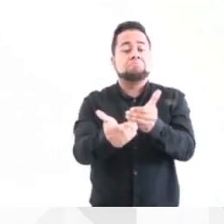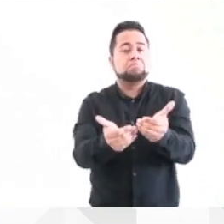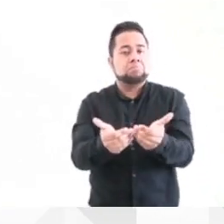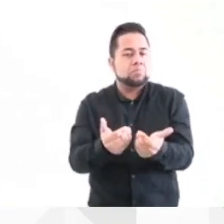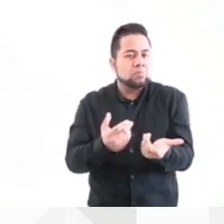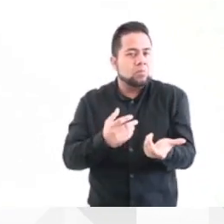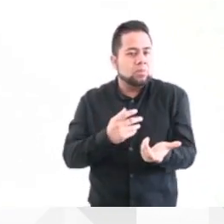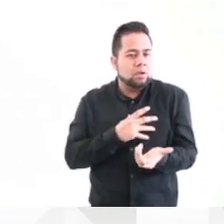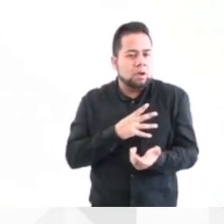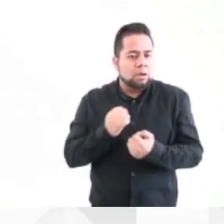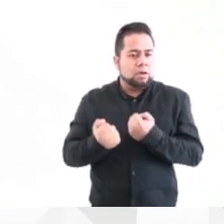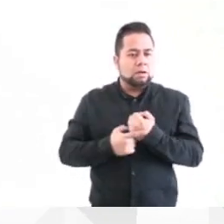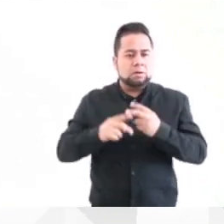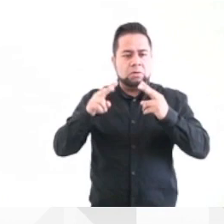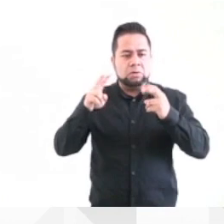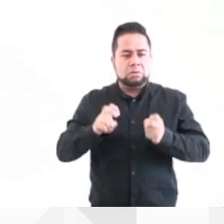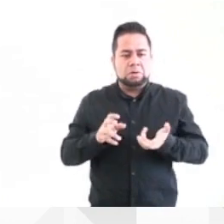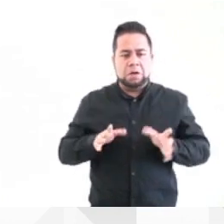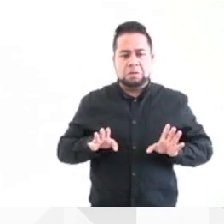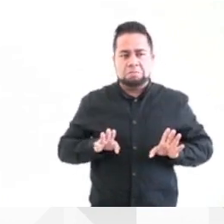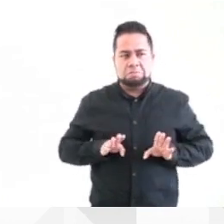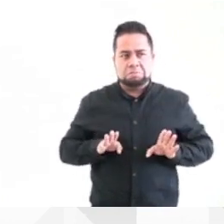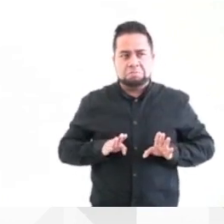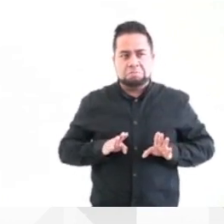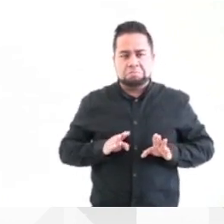un tema de carácter